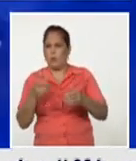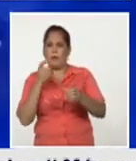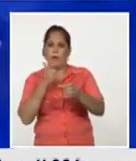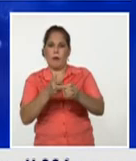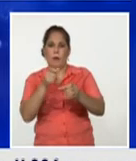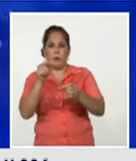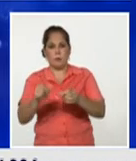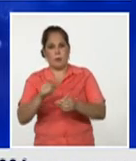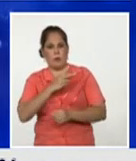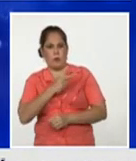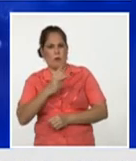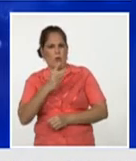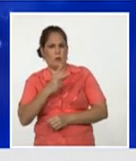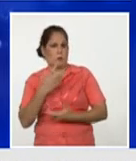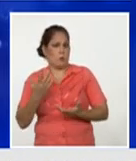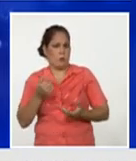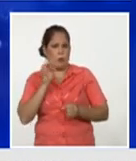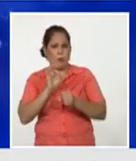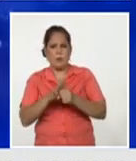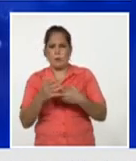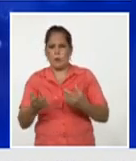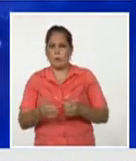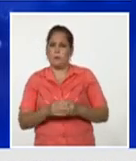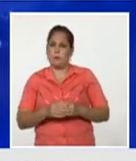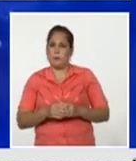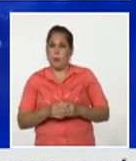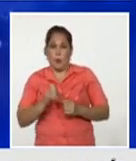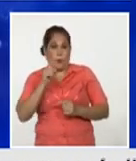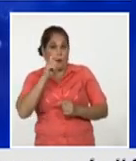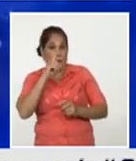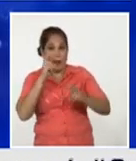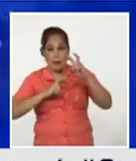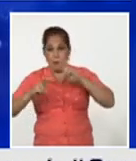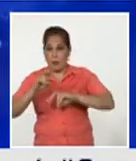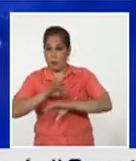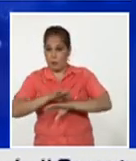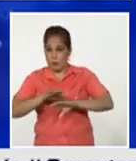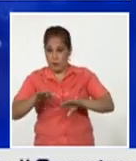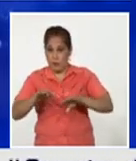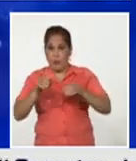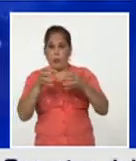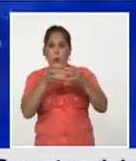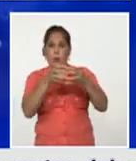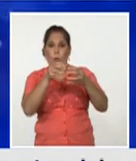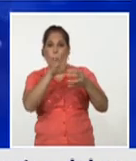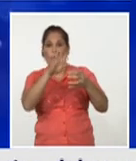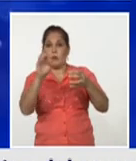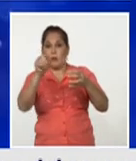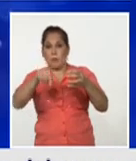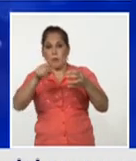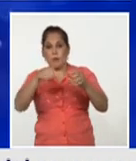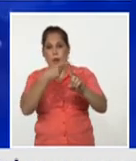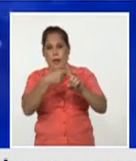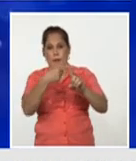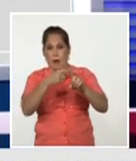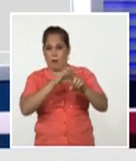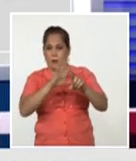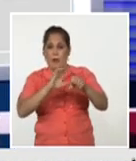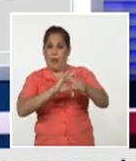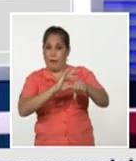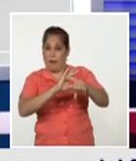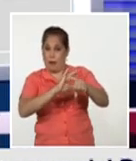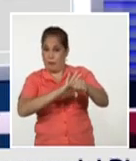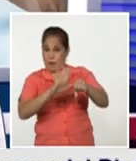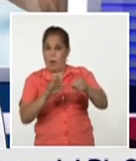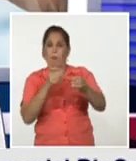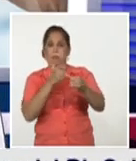convalescientes entonces doctora? una vez que termine el estudio es decir ahora se está haciendo el estudio con 400 convalescientes y lo que se está previendo